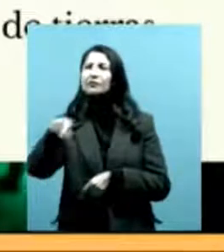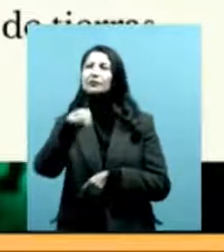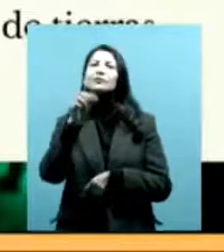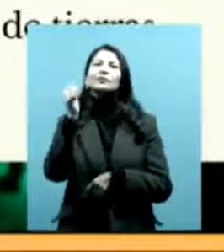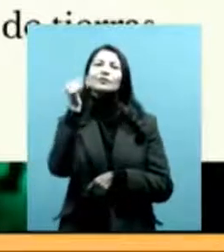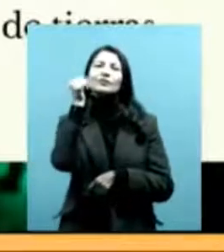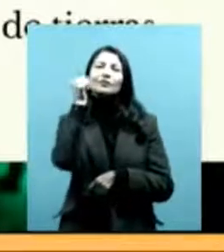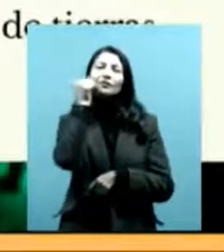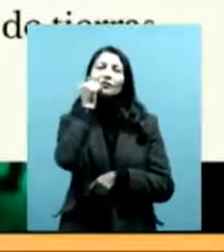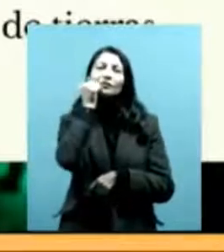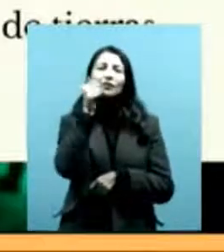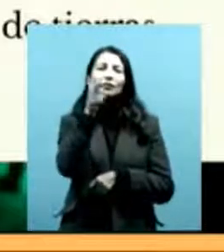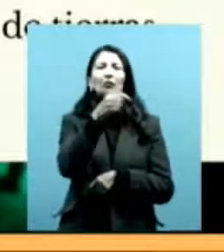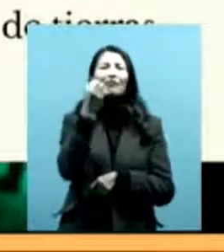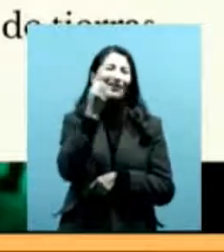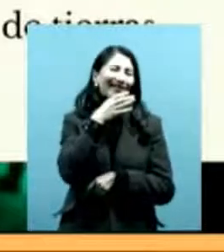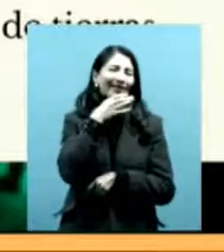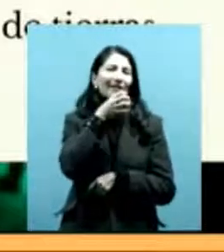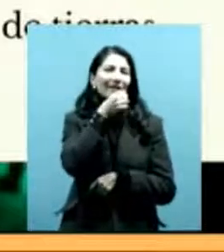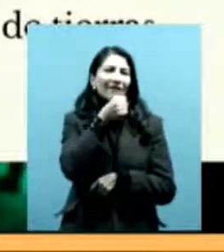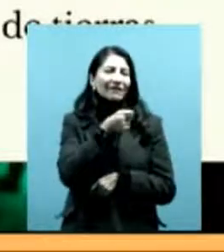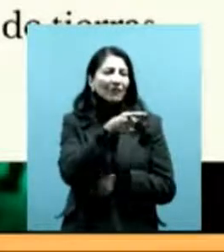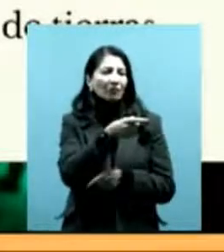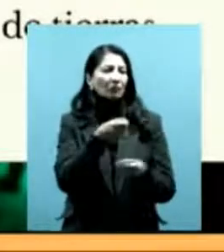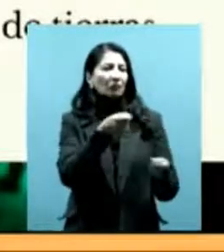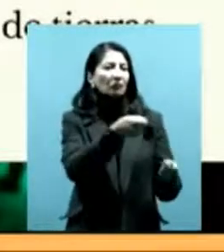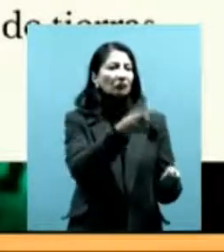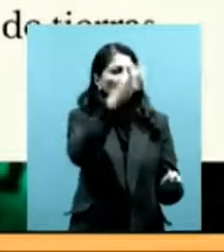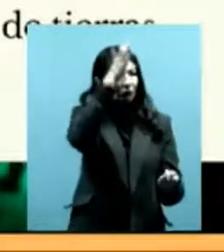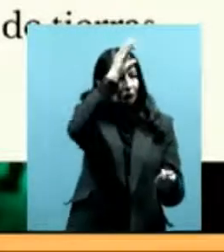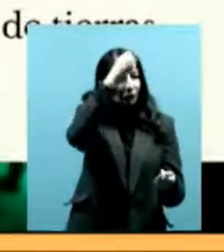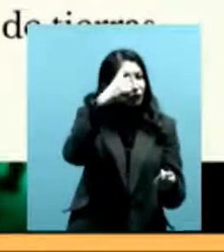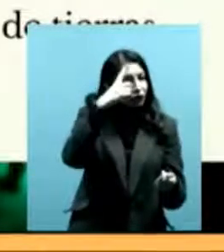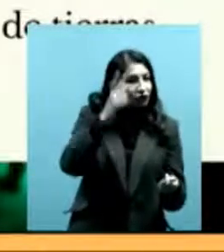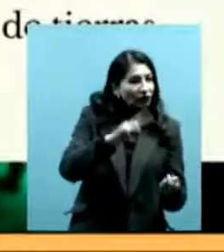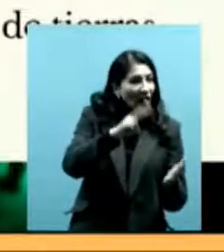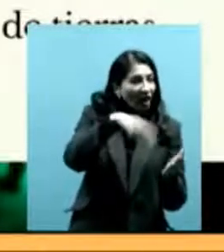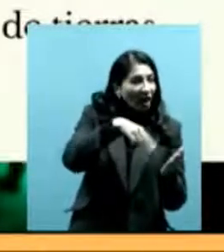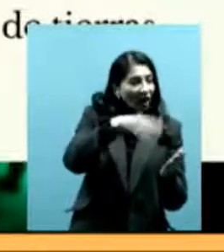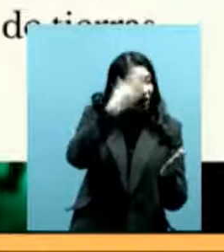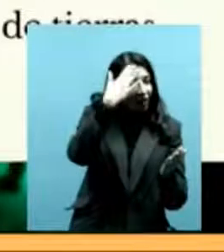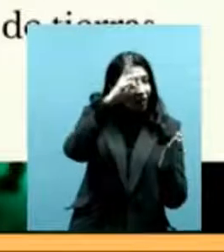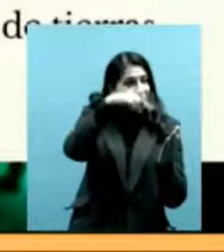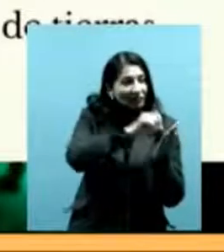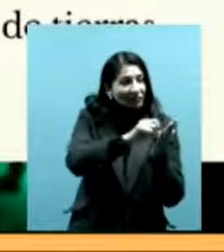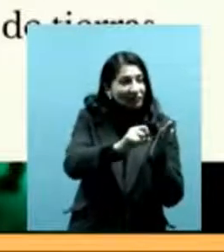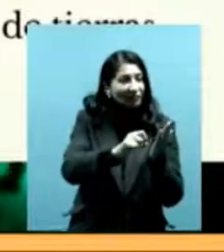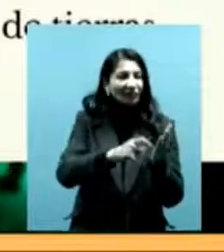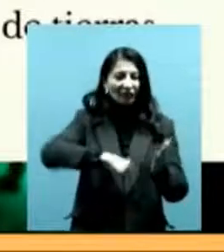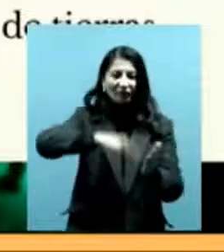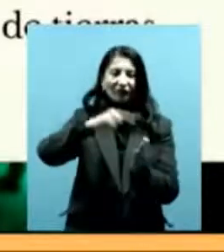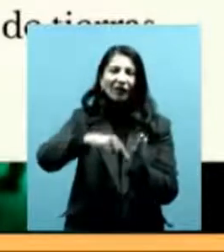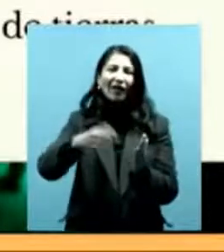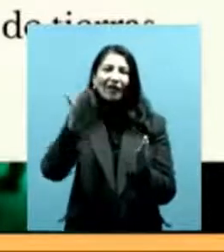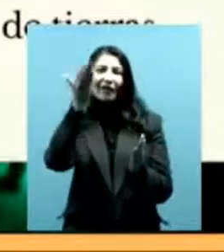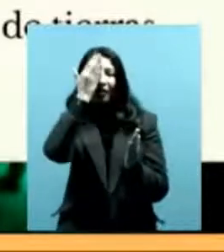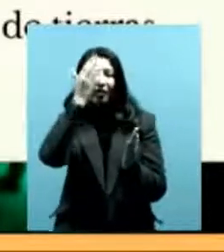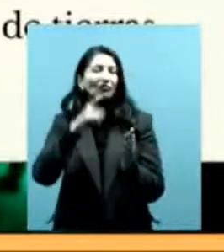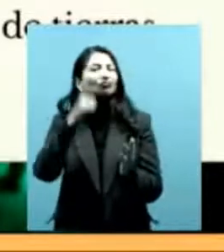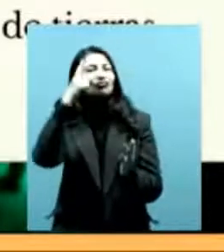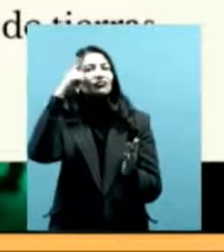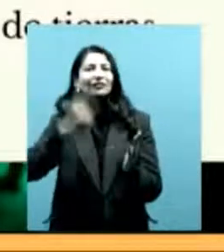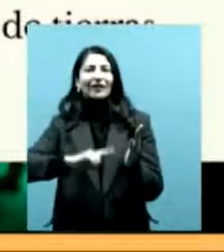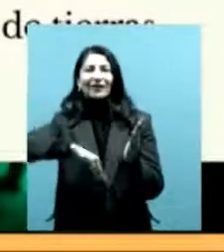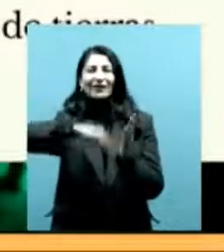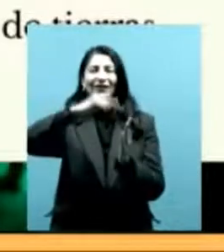leer y escribir, o alguien incluso que se peleó con la familia y se fue a las ciudades, entonces se lo hacía firmar porque ya no le